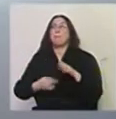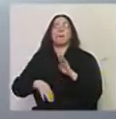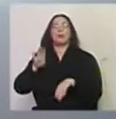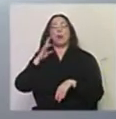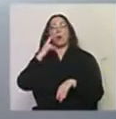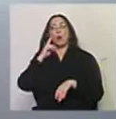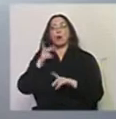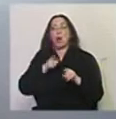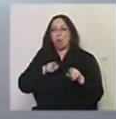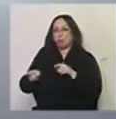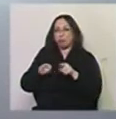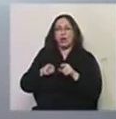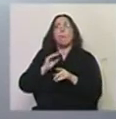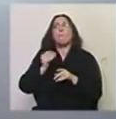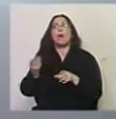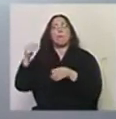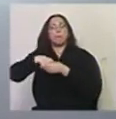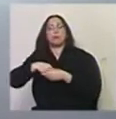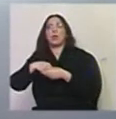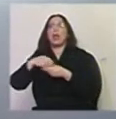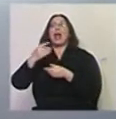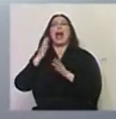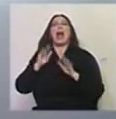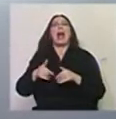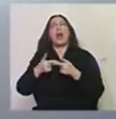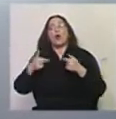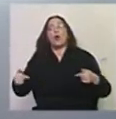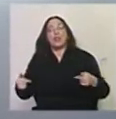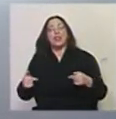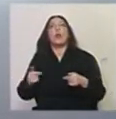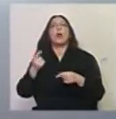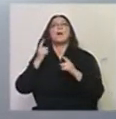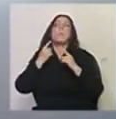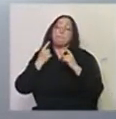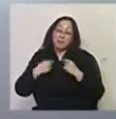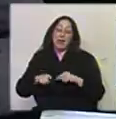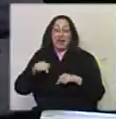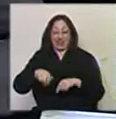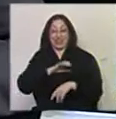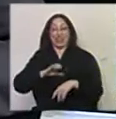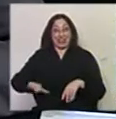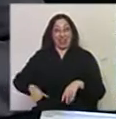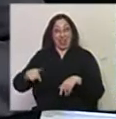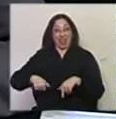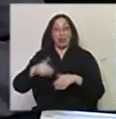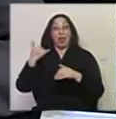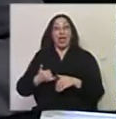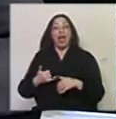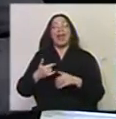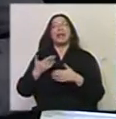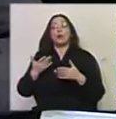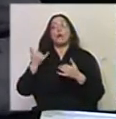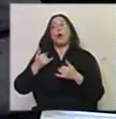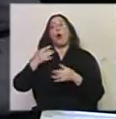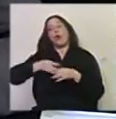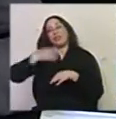señalamientos por intromisión en cuanto a contenidos. pesar incluso de que este es un estado que tiene elencos oficiales. Tanto